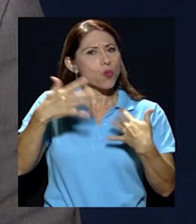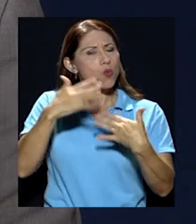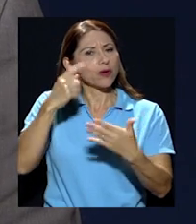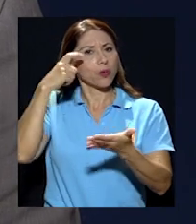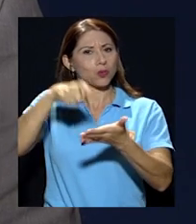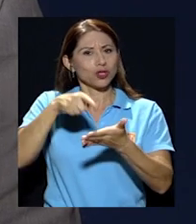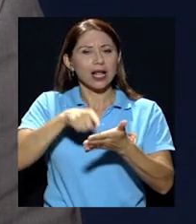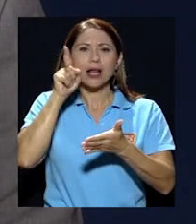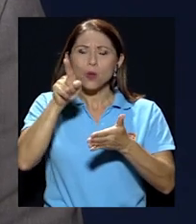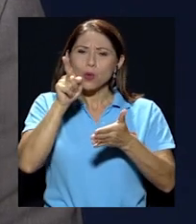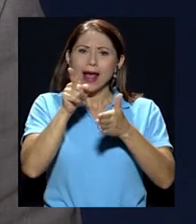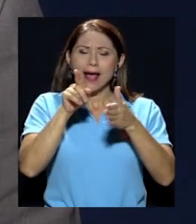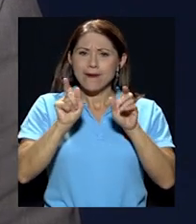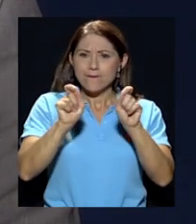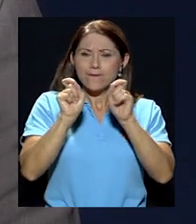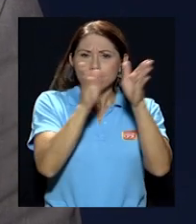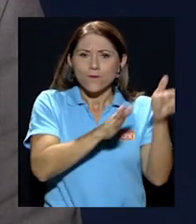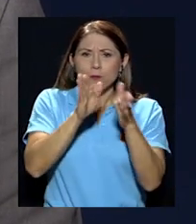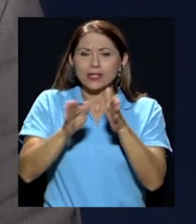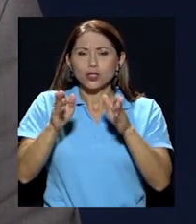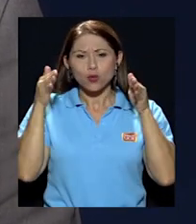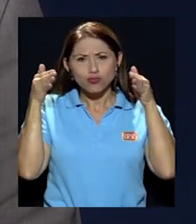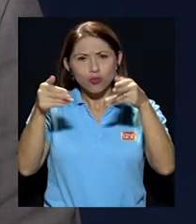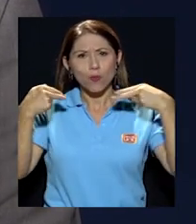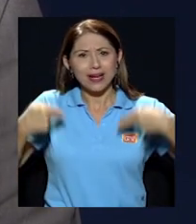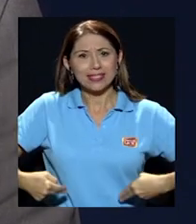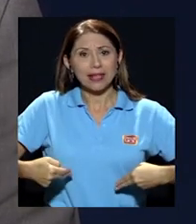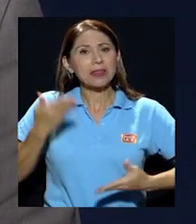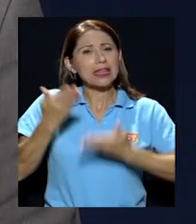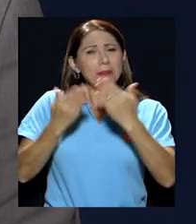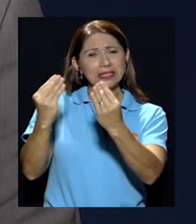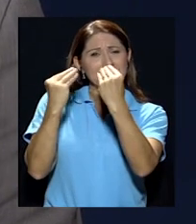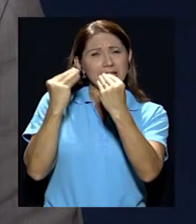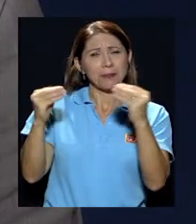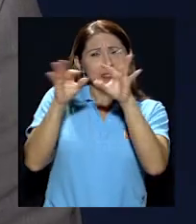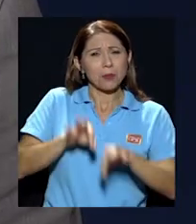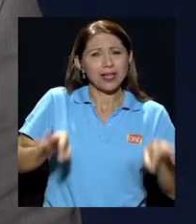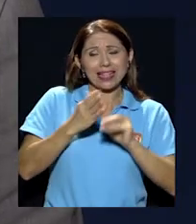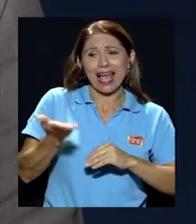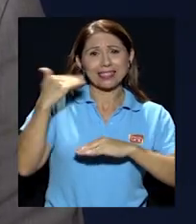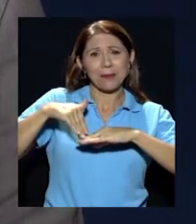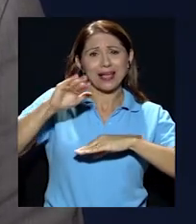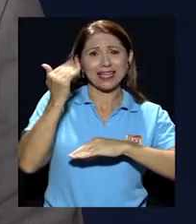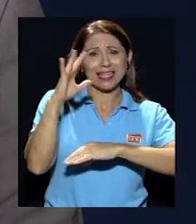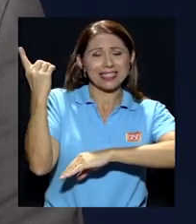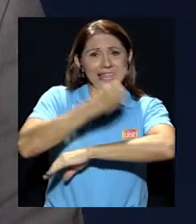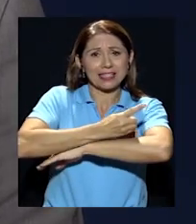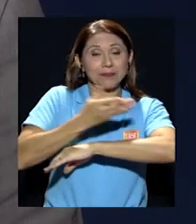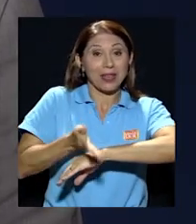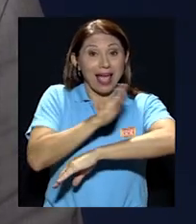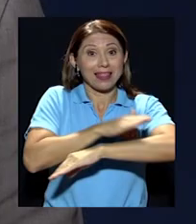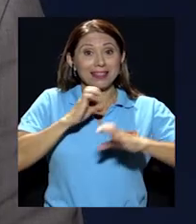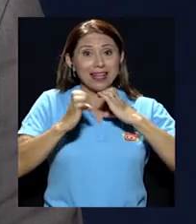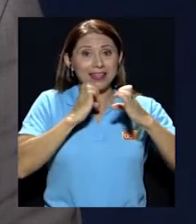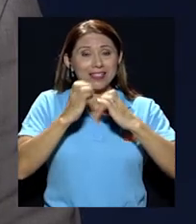humanista. Tal vez una de las enseñanzas más importantes me la dio hace más de 15 días, donde antes de realizar esta entrevista tuvimos